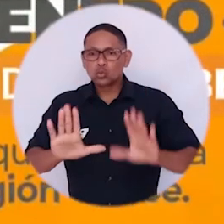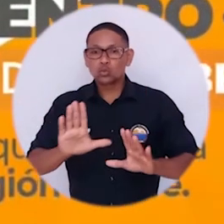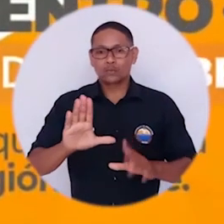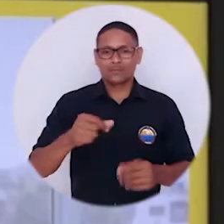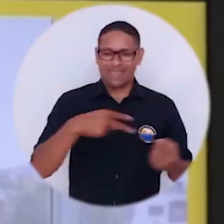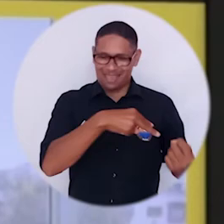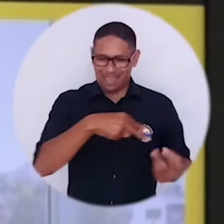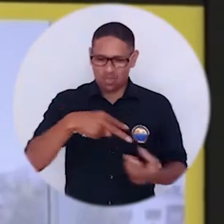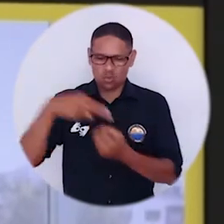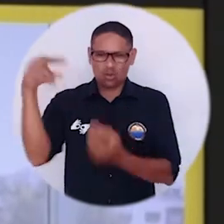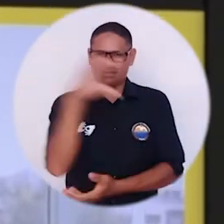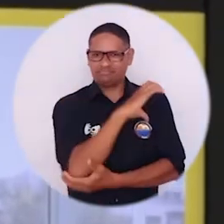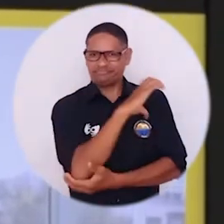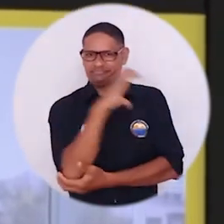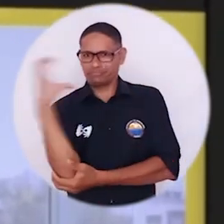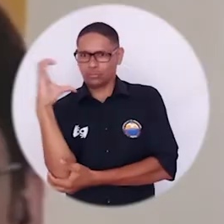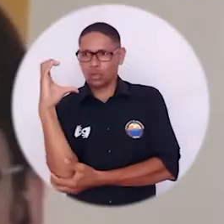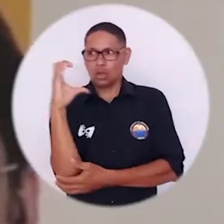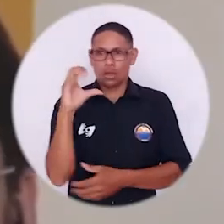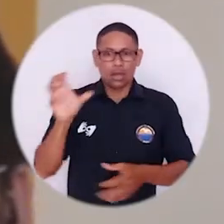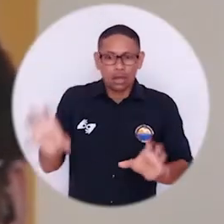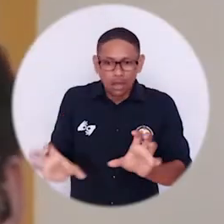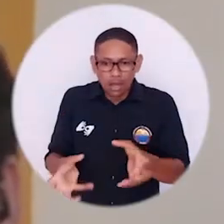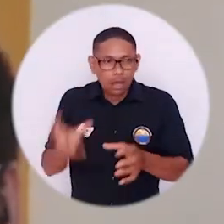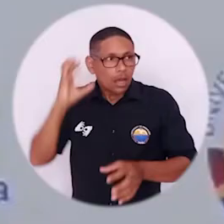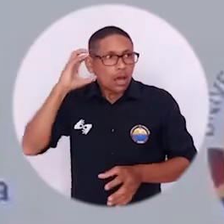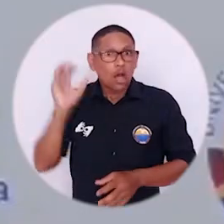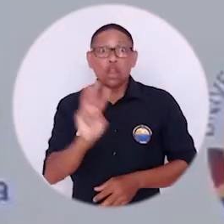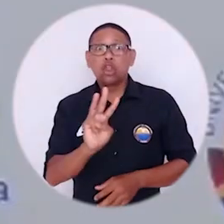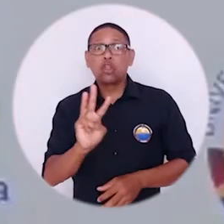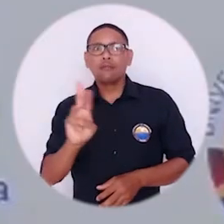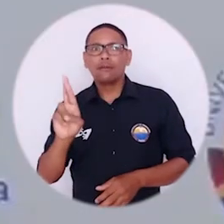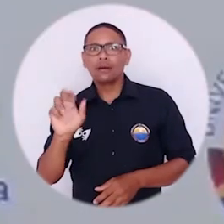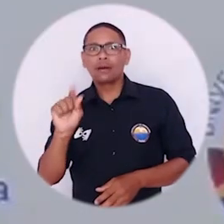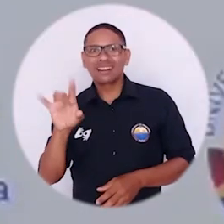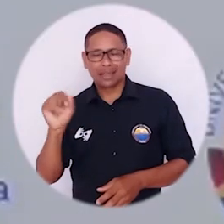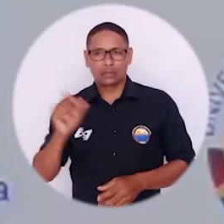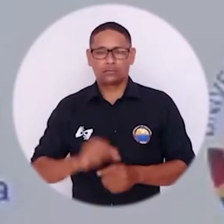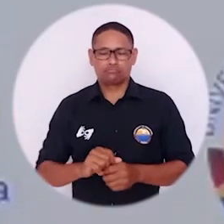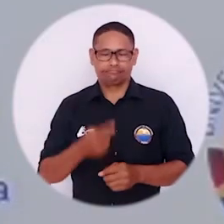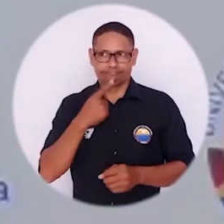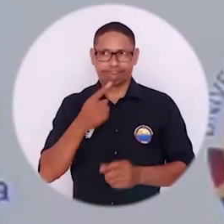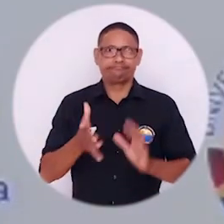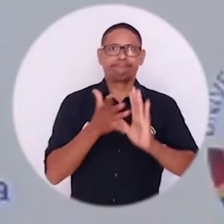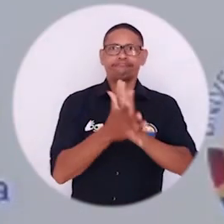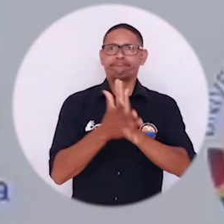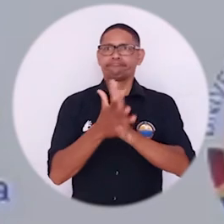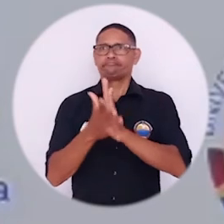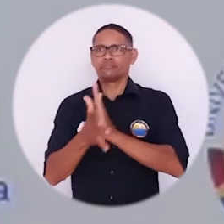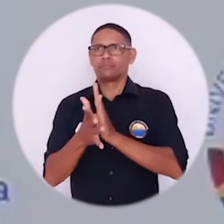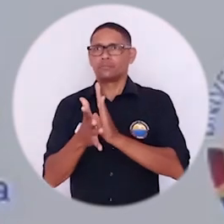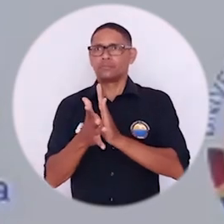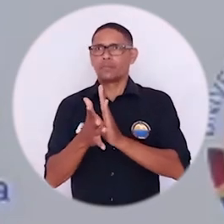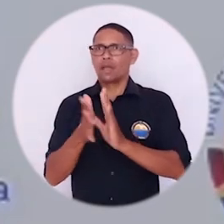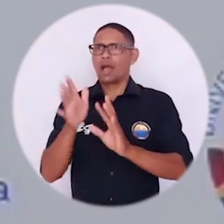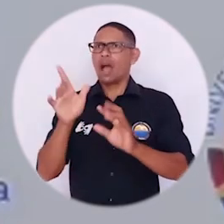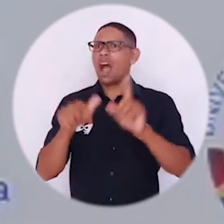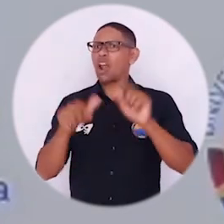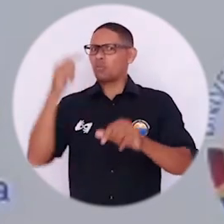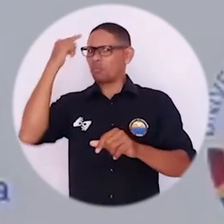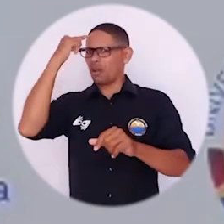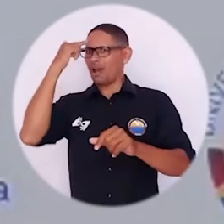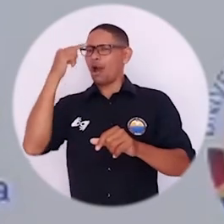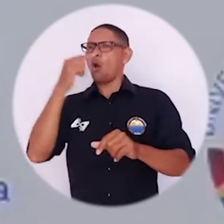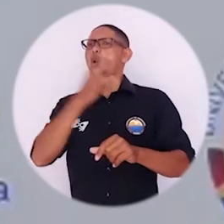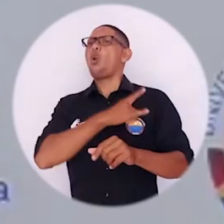Caribe, el cual fue convocado por la W Radio Colombia. Hay una tendencia global de que la gente está dejando de matricularse en las